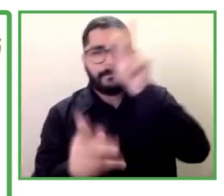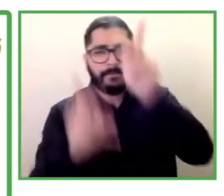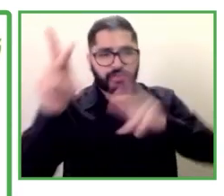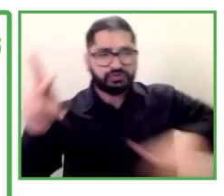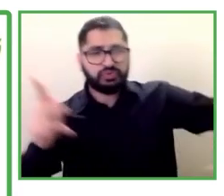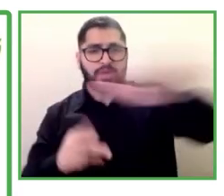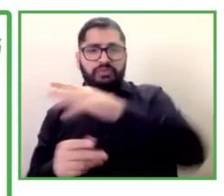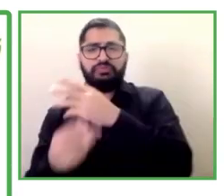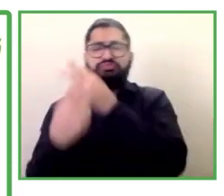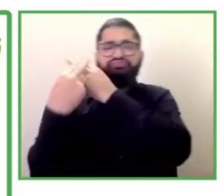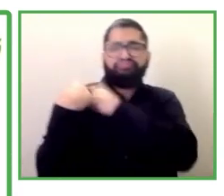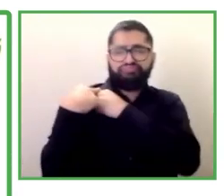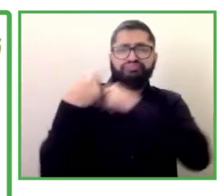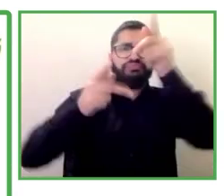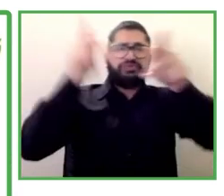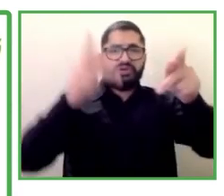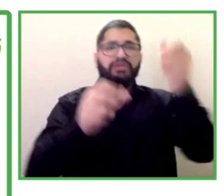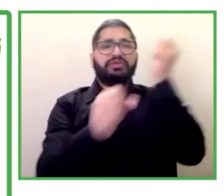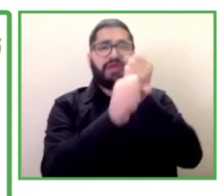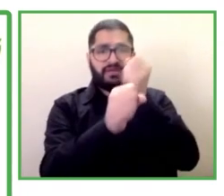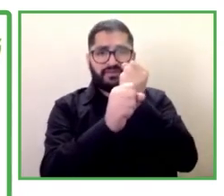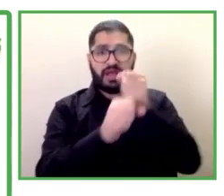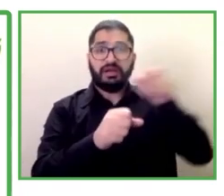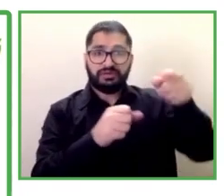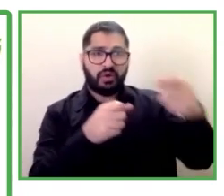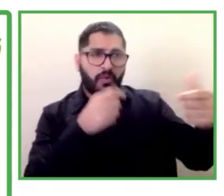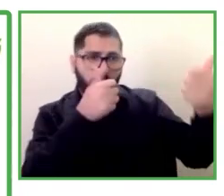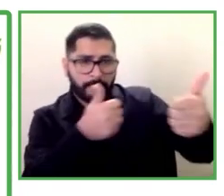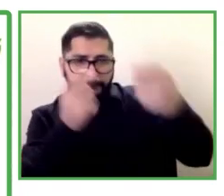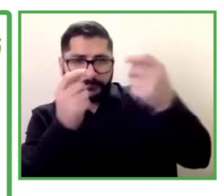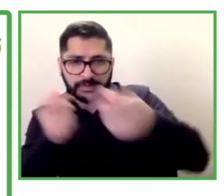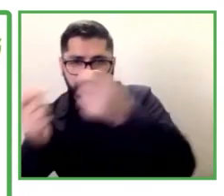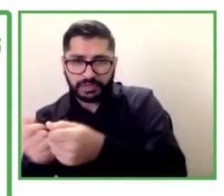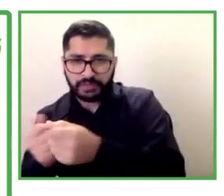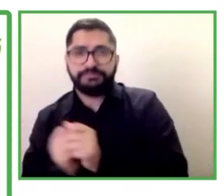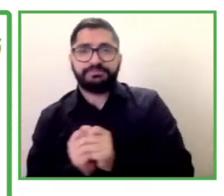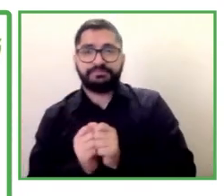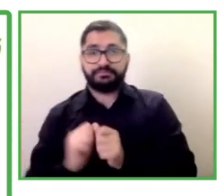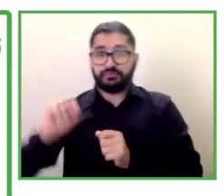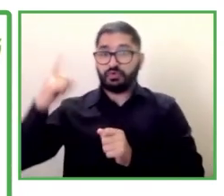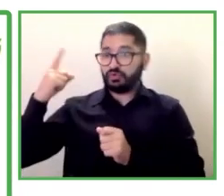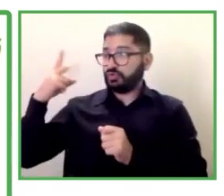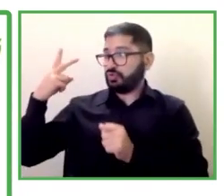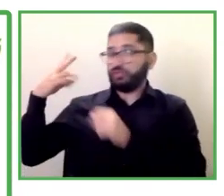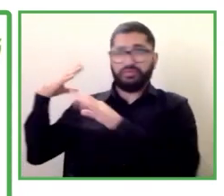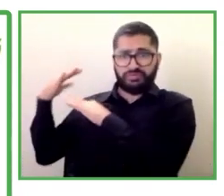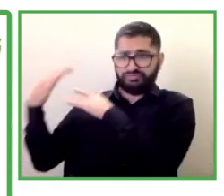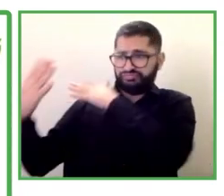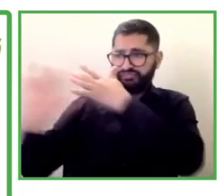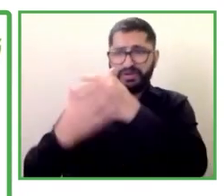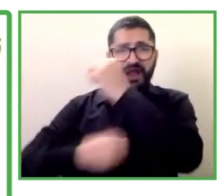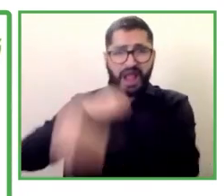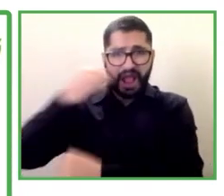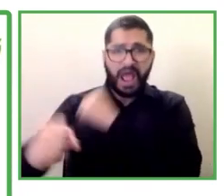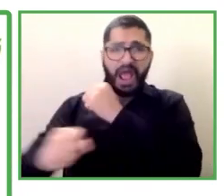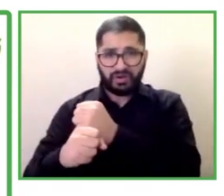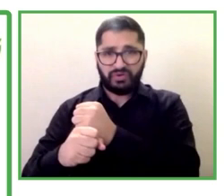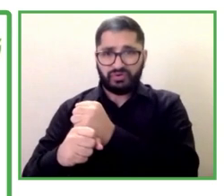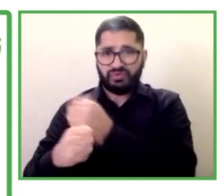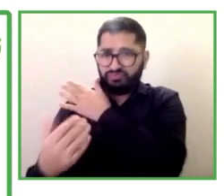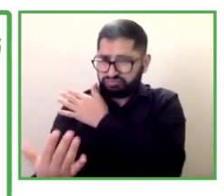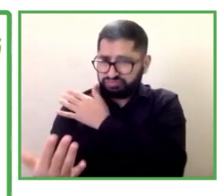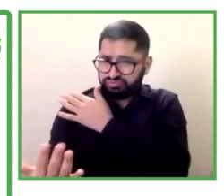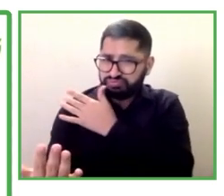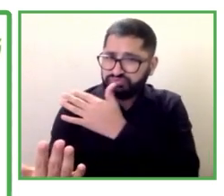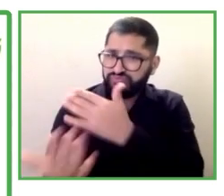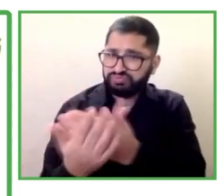llevarla a cabo en los primeros años pero el impulso definitivo no llegó hasta el año 2018 y los trabajos